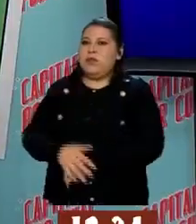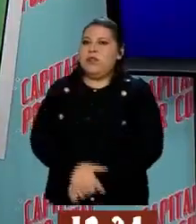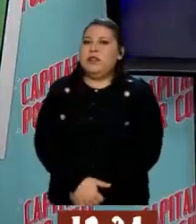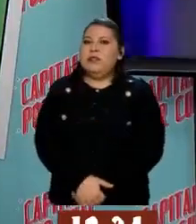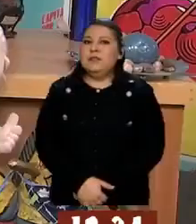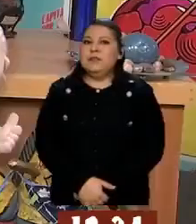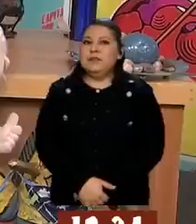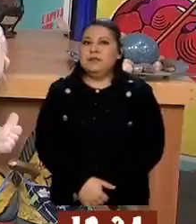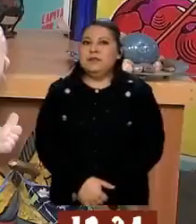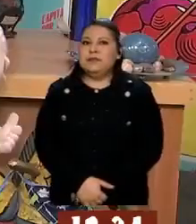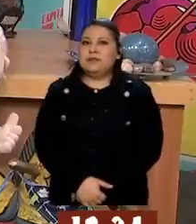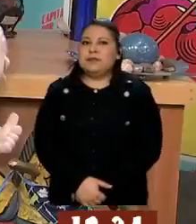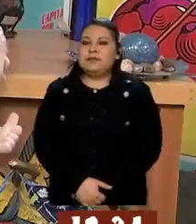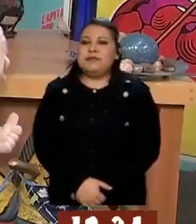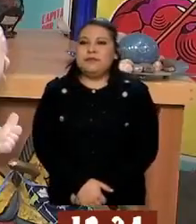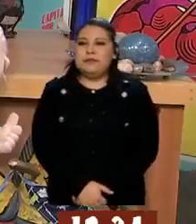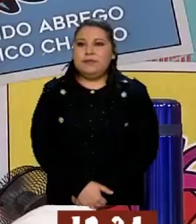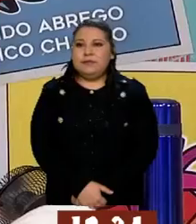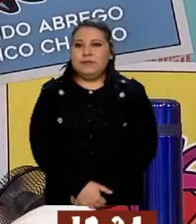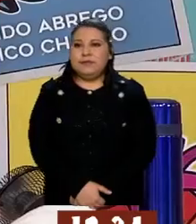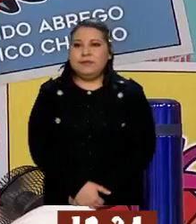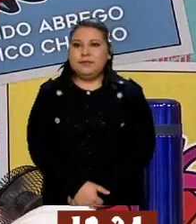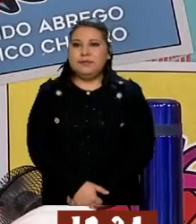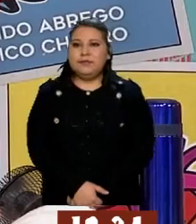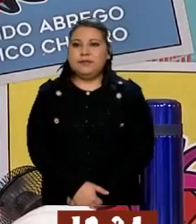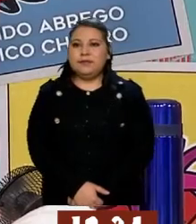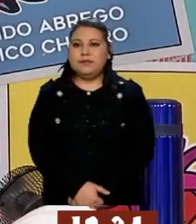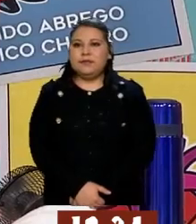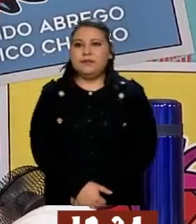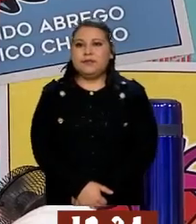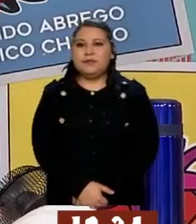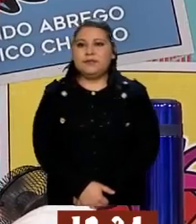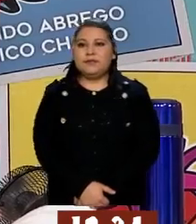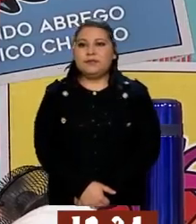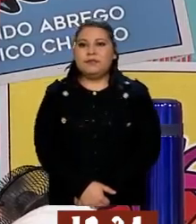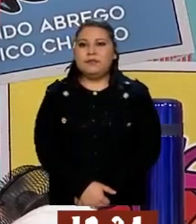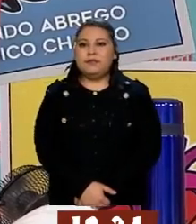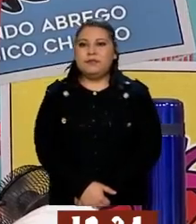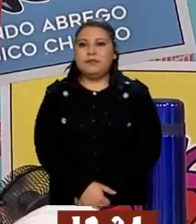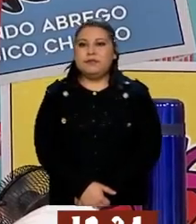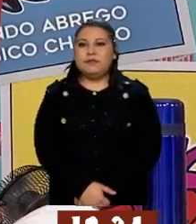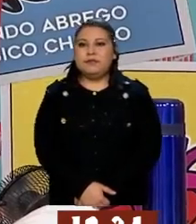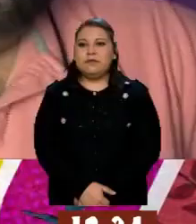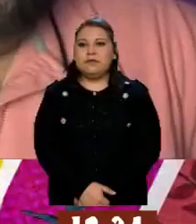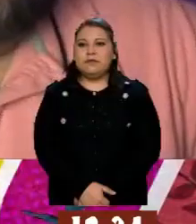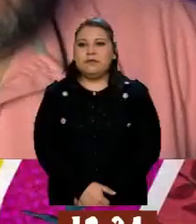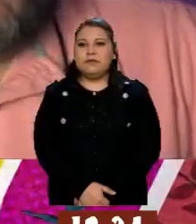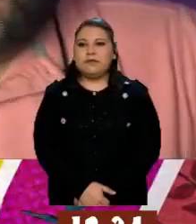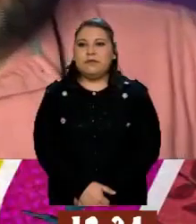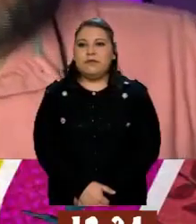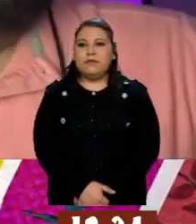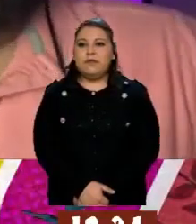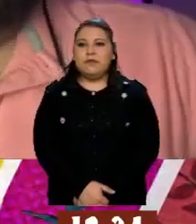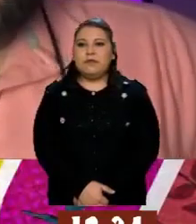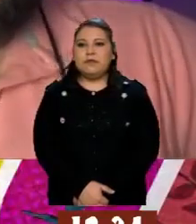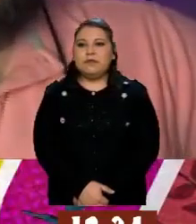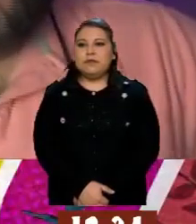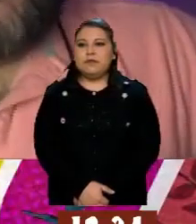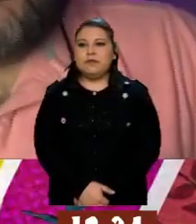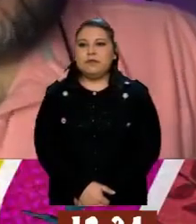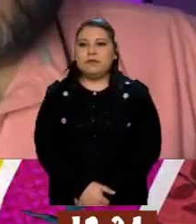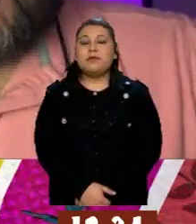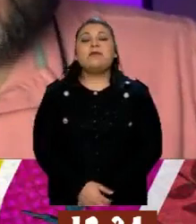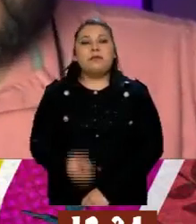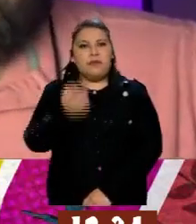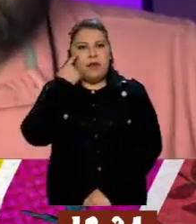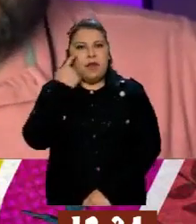Sí, sí, este... De preferencia es mejor no consumir términos de cocción. Es tres cuartos para arriba